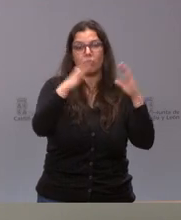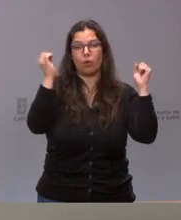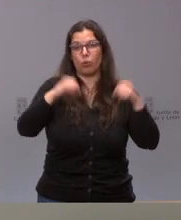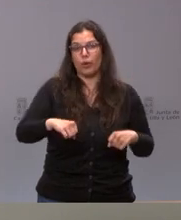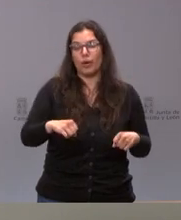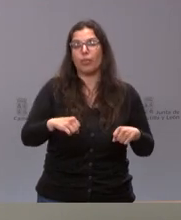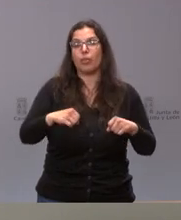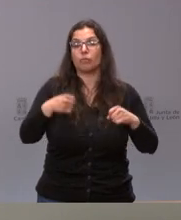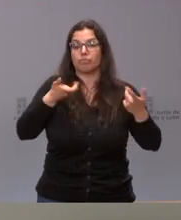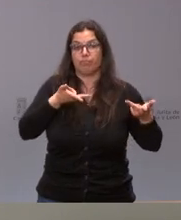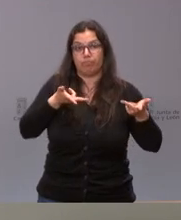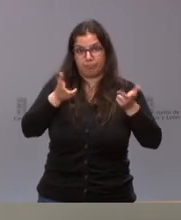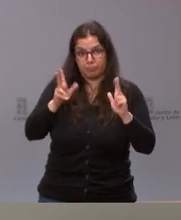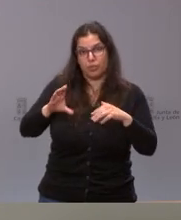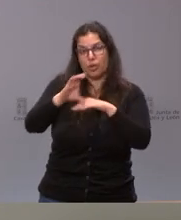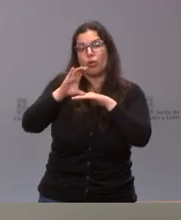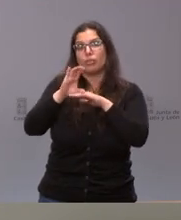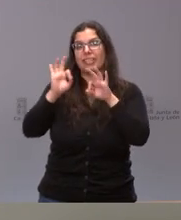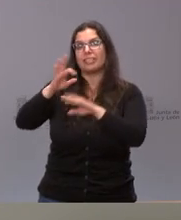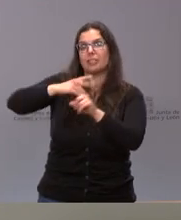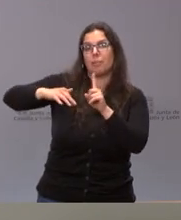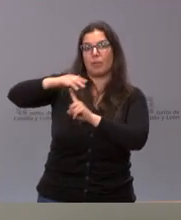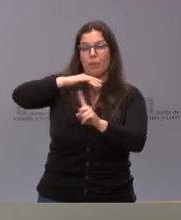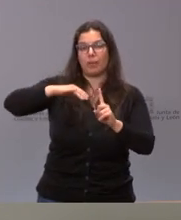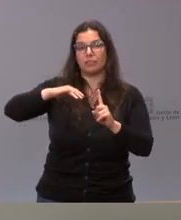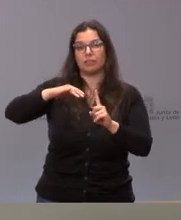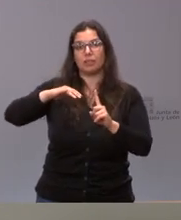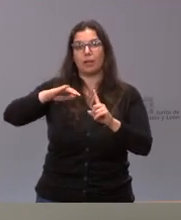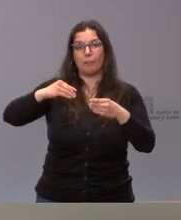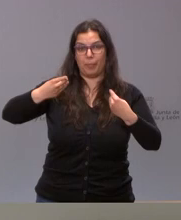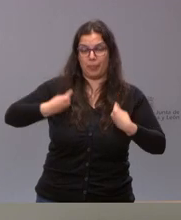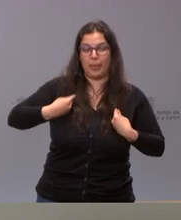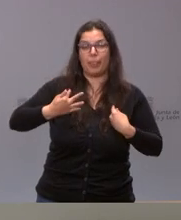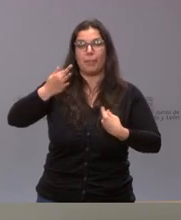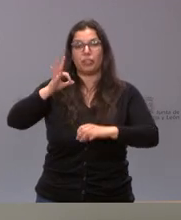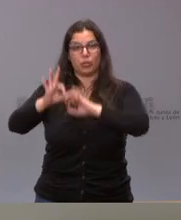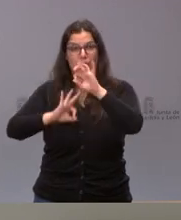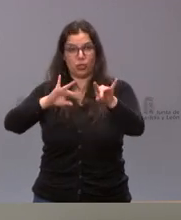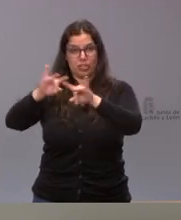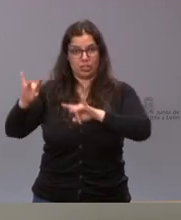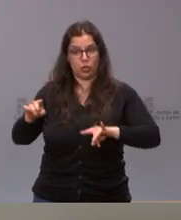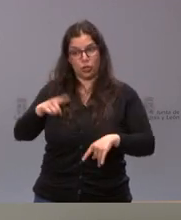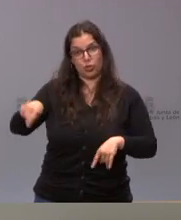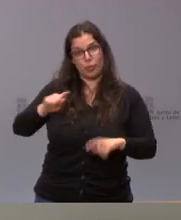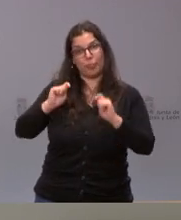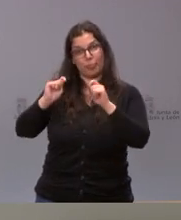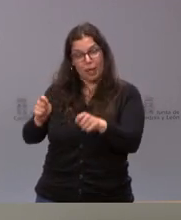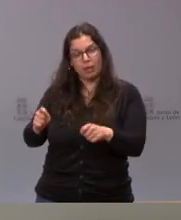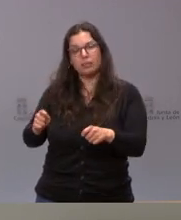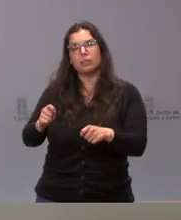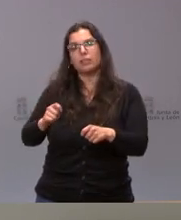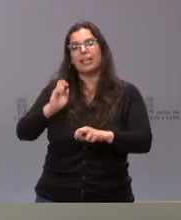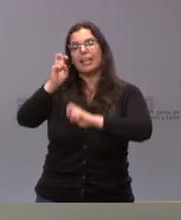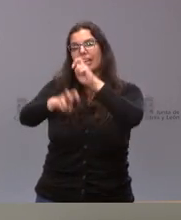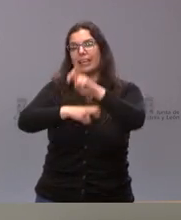autorizar a la Consejería de Medio Ambiente, Vivienda y Ordenación del Territorio la restauración